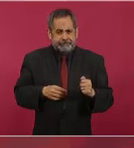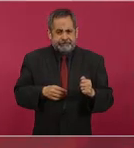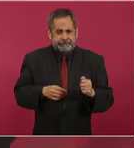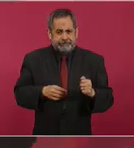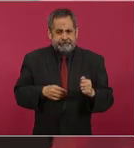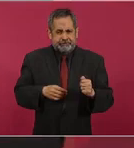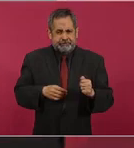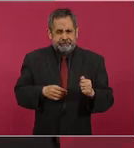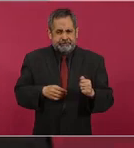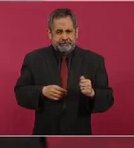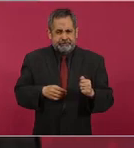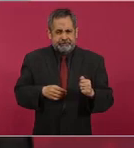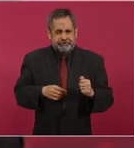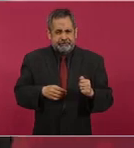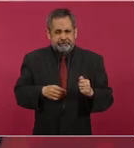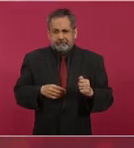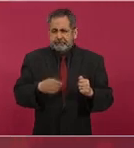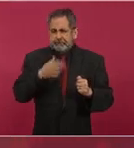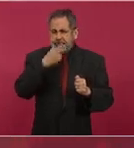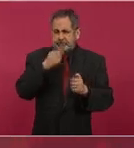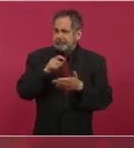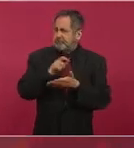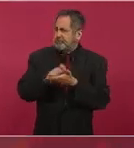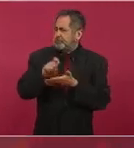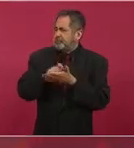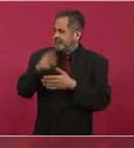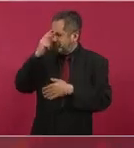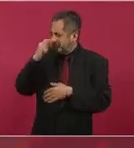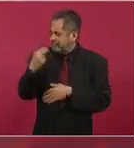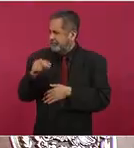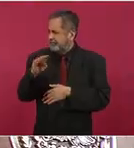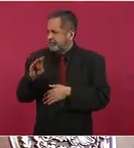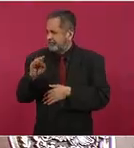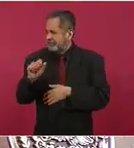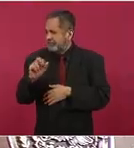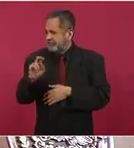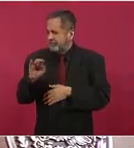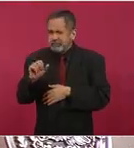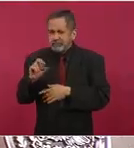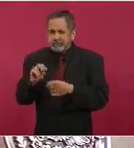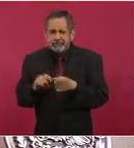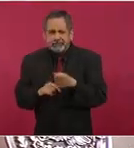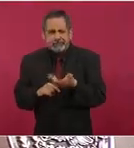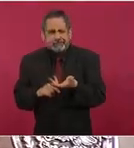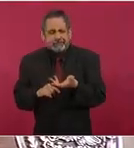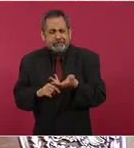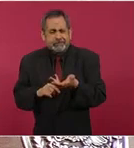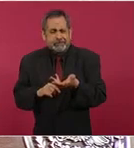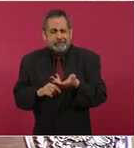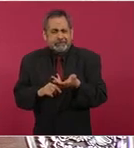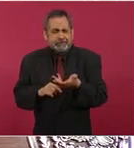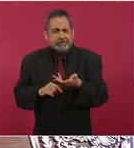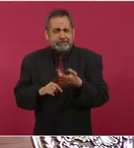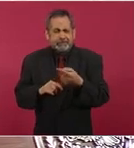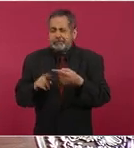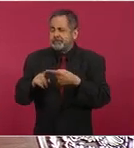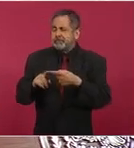El escritor de México, Bárbaro, Kurt Turner,